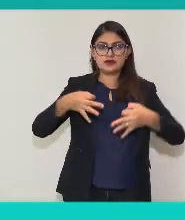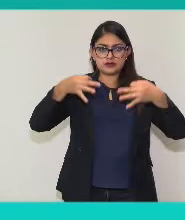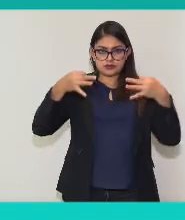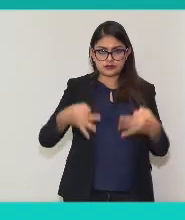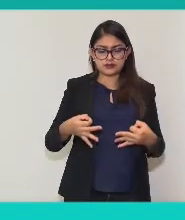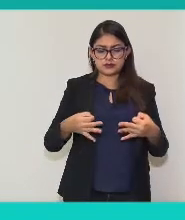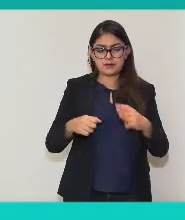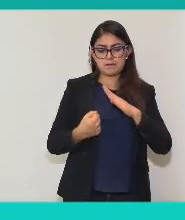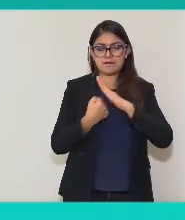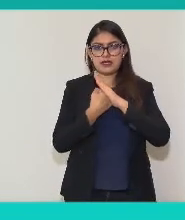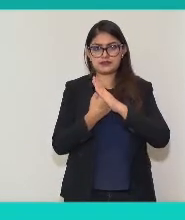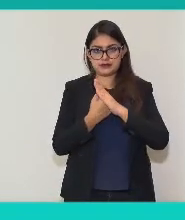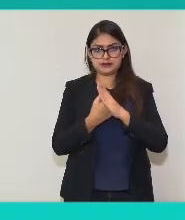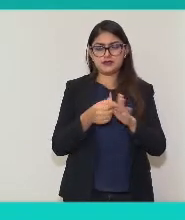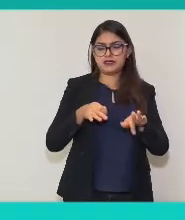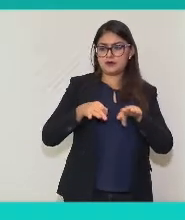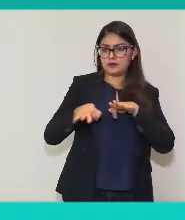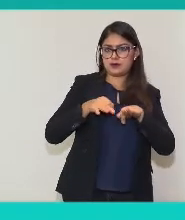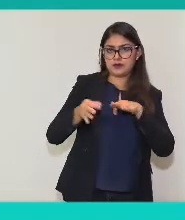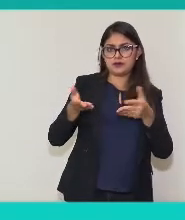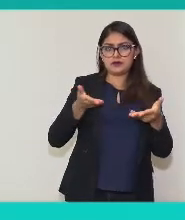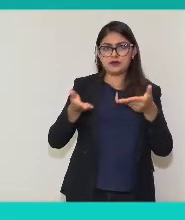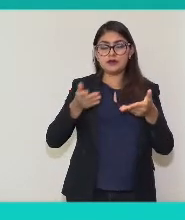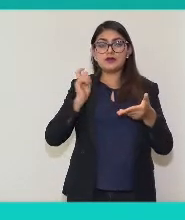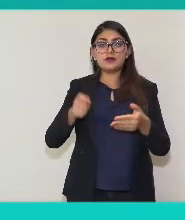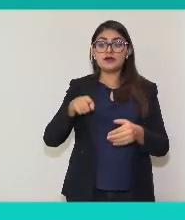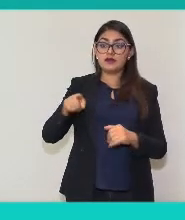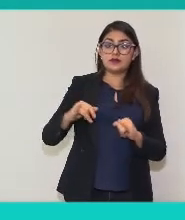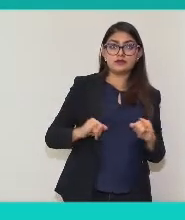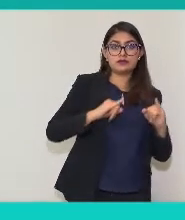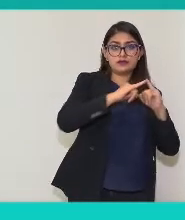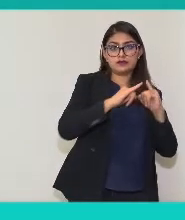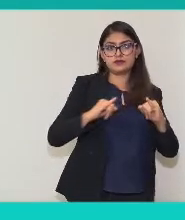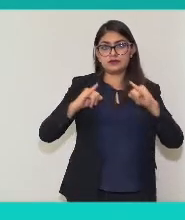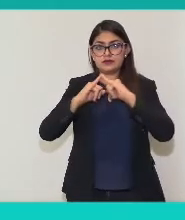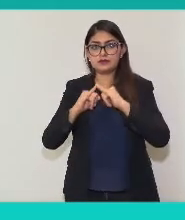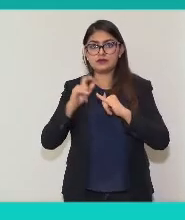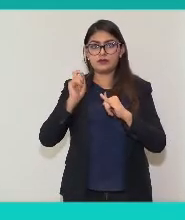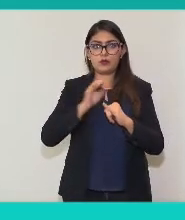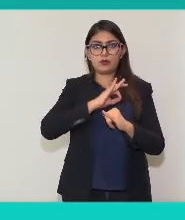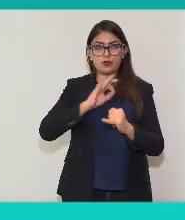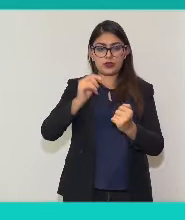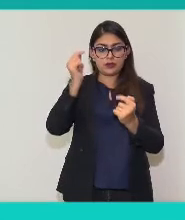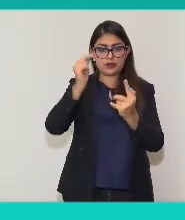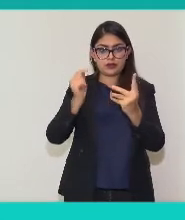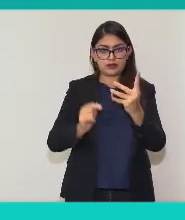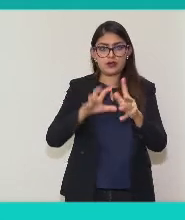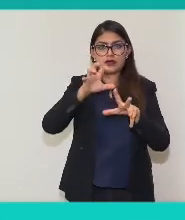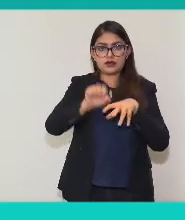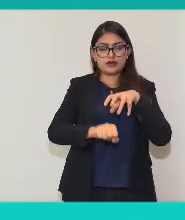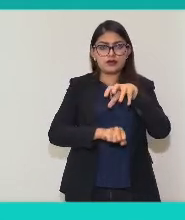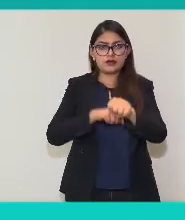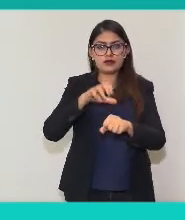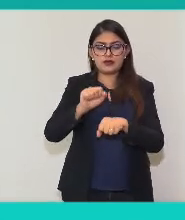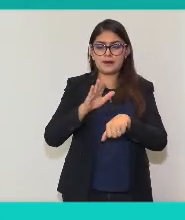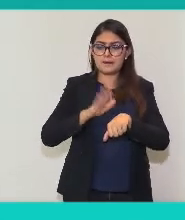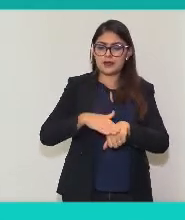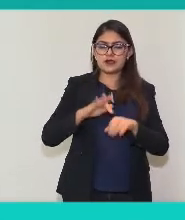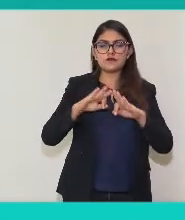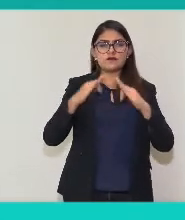colaboración para que cada una de nuestras instituciones alcance sus objetivos de manera más eficaz y eficiente,